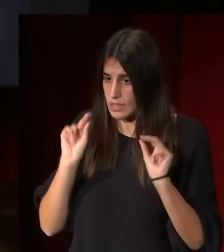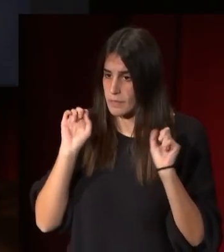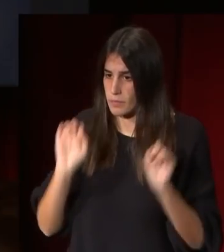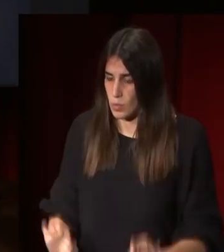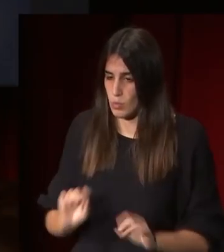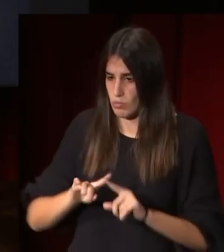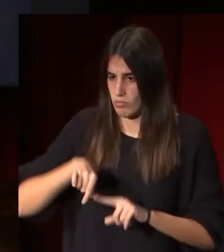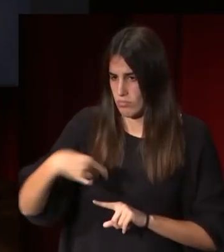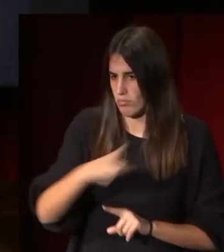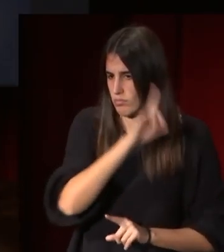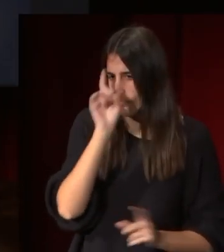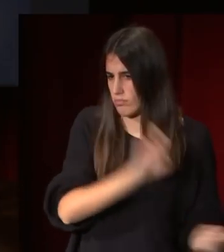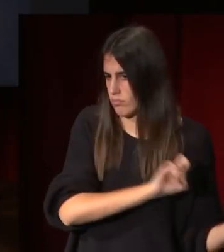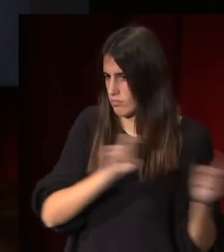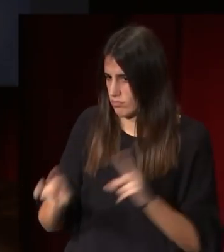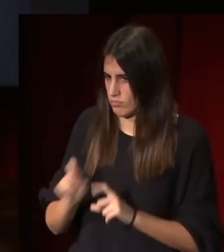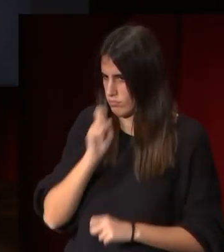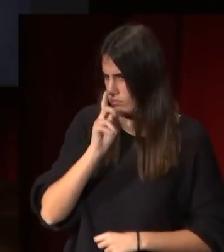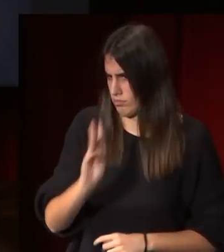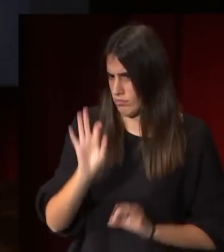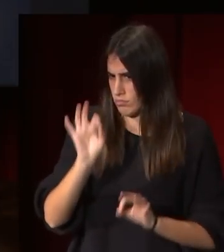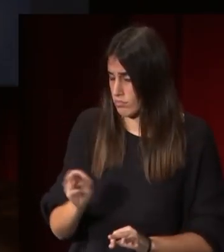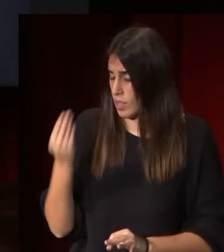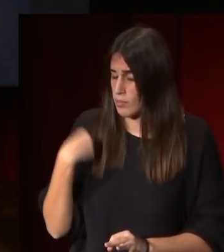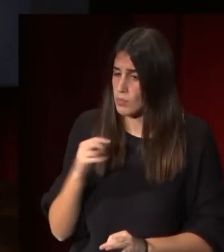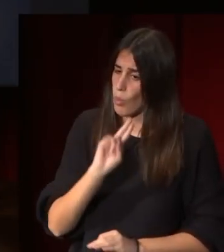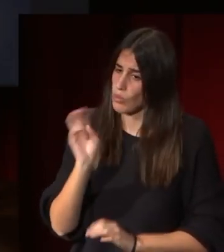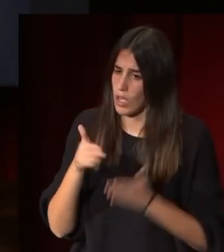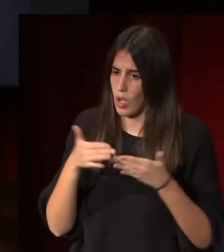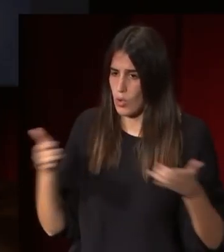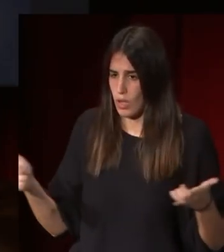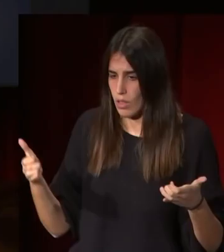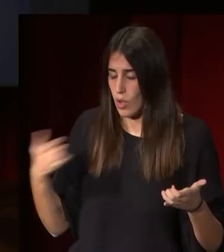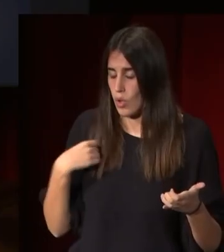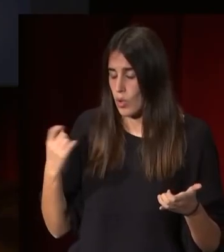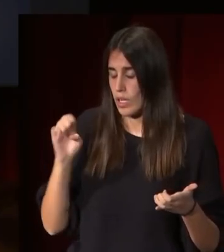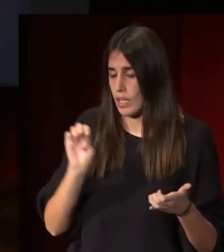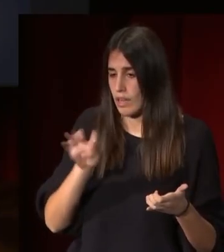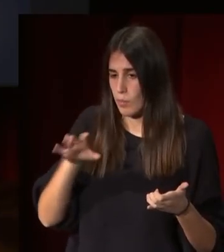a Madrid años después como el resto de la colección de los encargos del decimocuarto duque de Alba